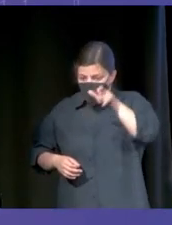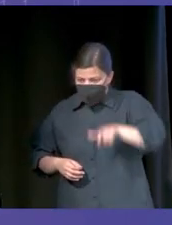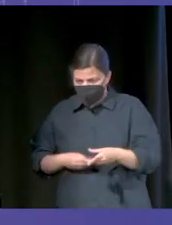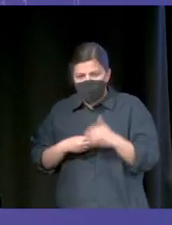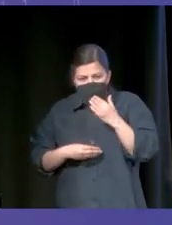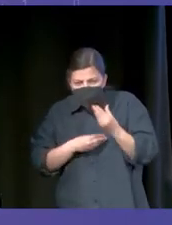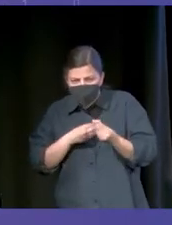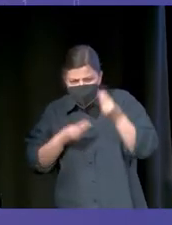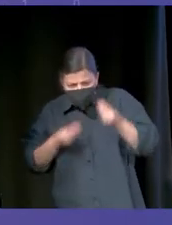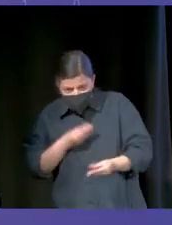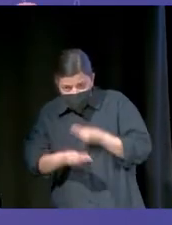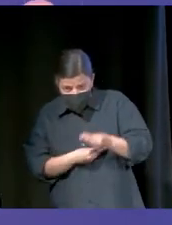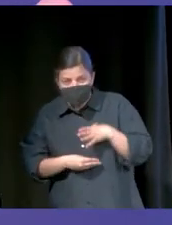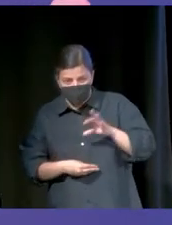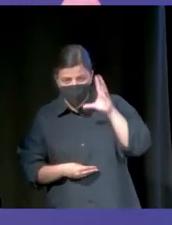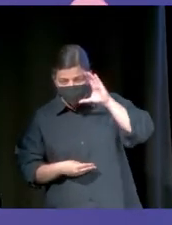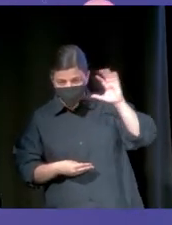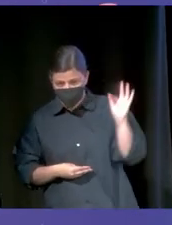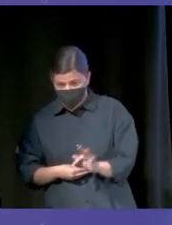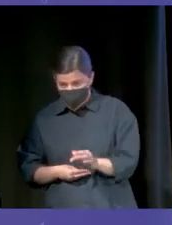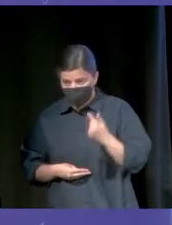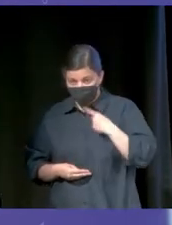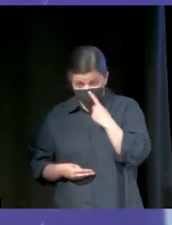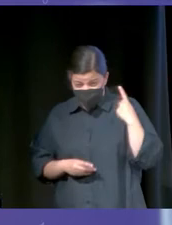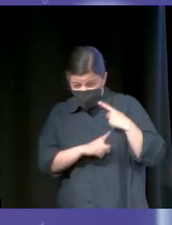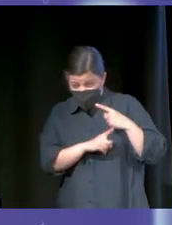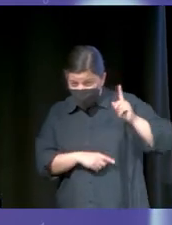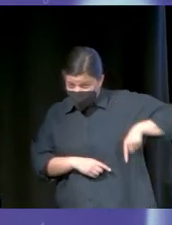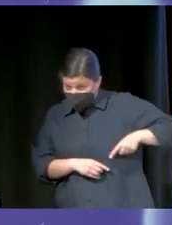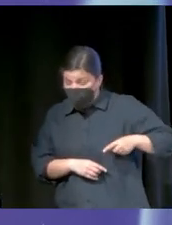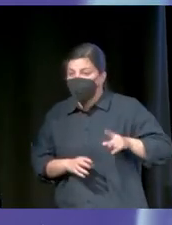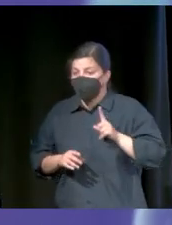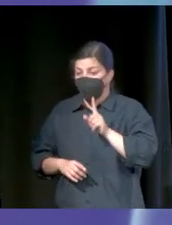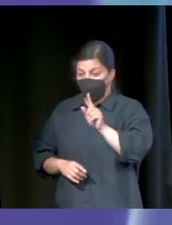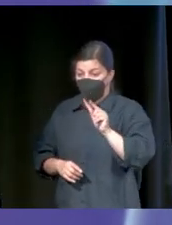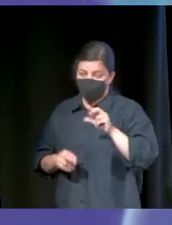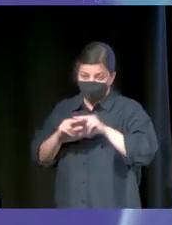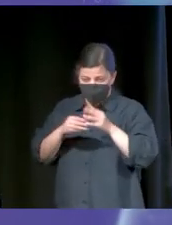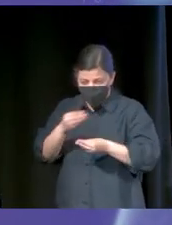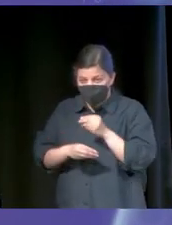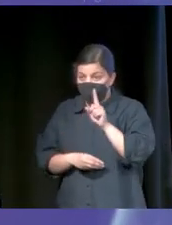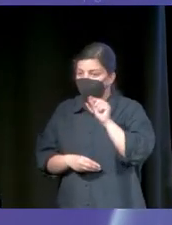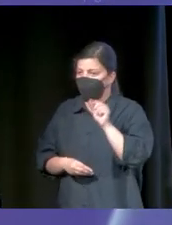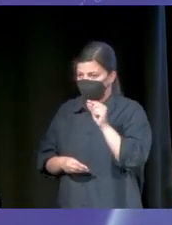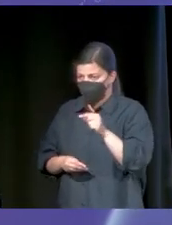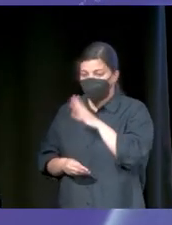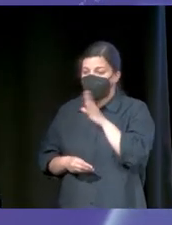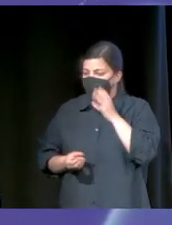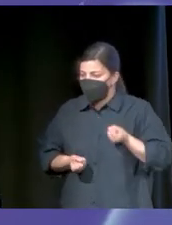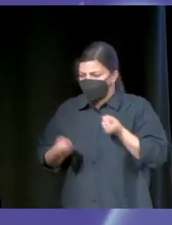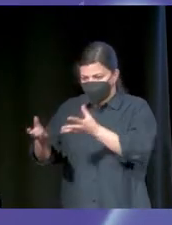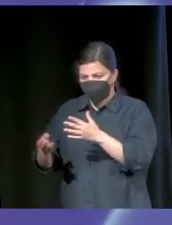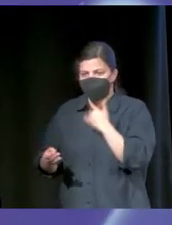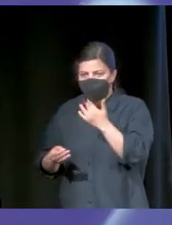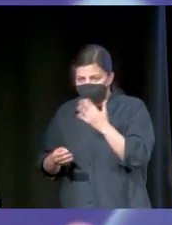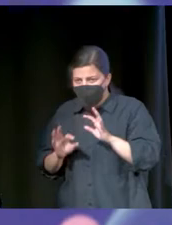bueno, igual la gente le va a escuchar. Yo hace exactamente un año y un mes hice un vídeo en un minuto y se lo mandé a mi madre contándole una cosa que